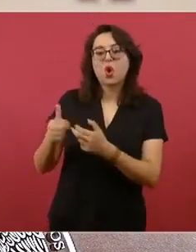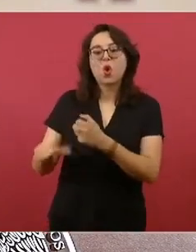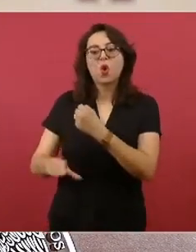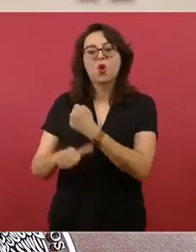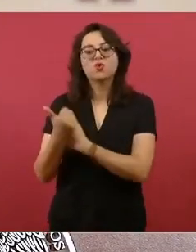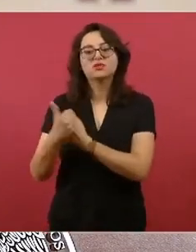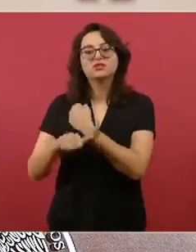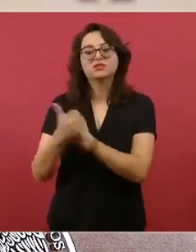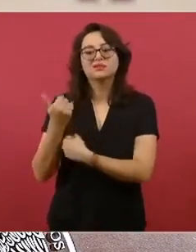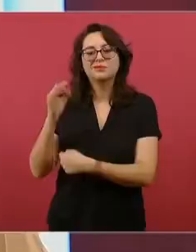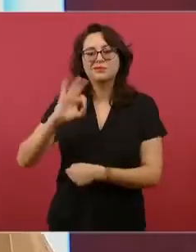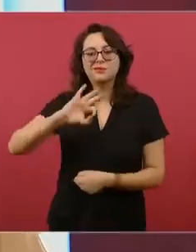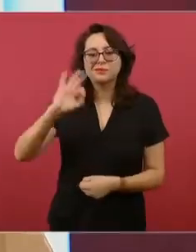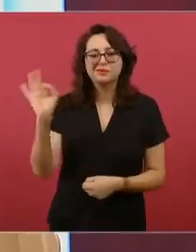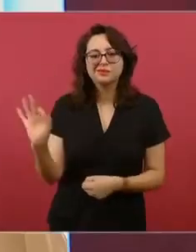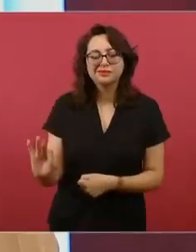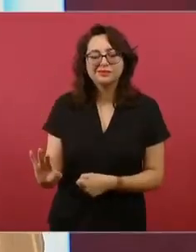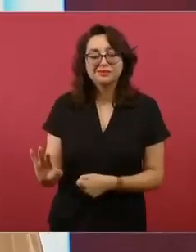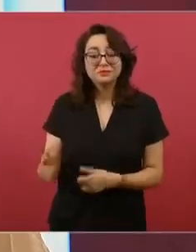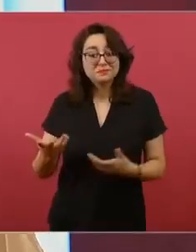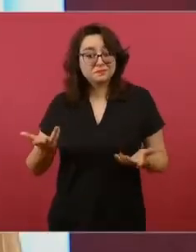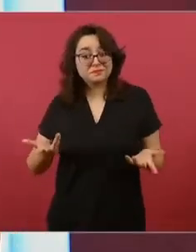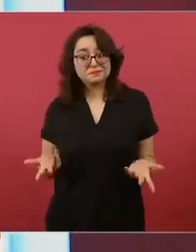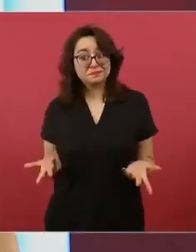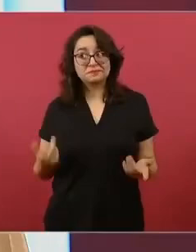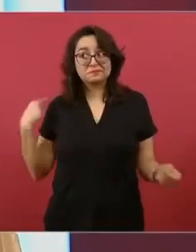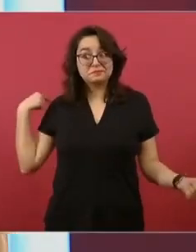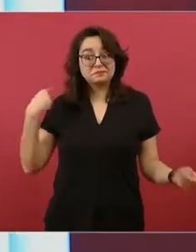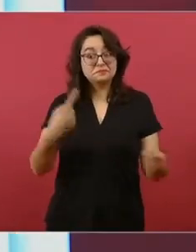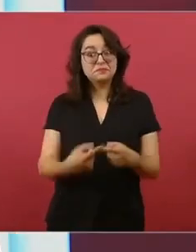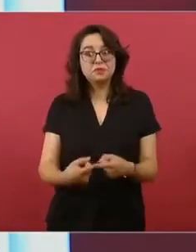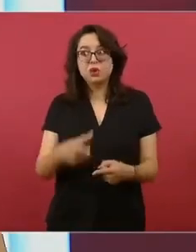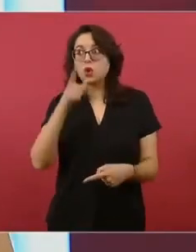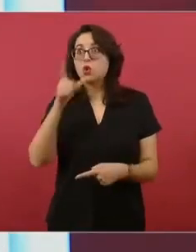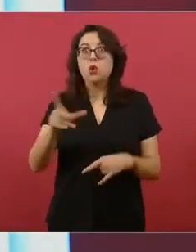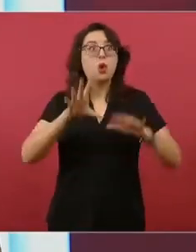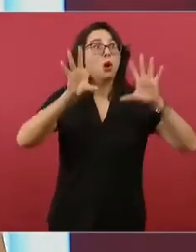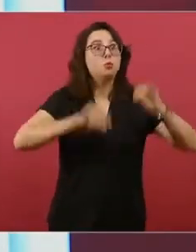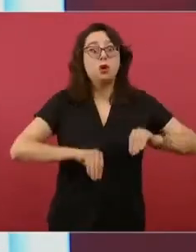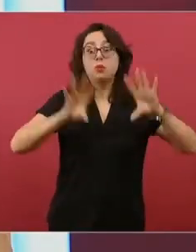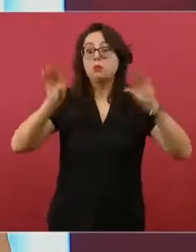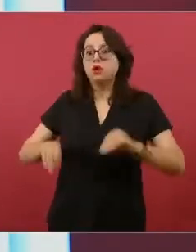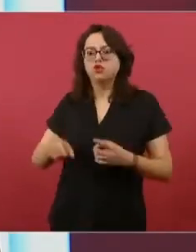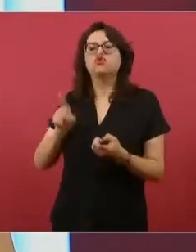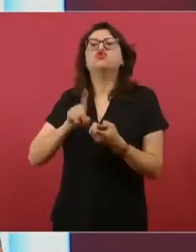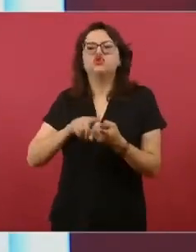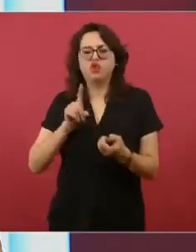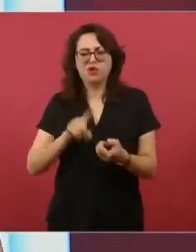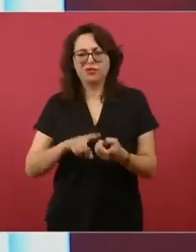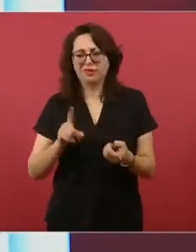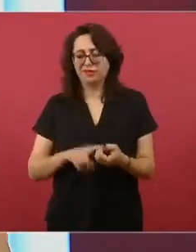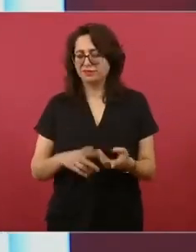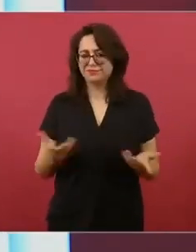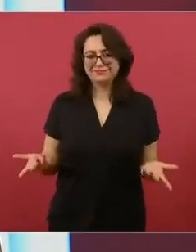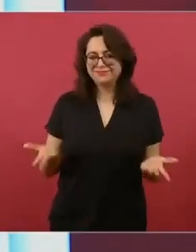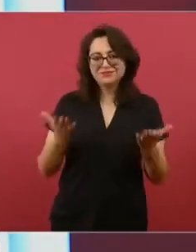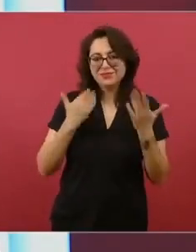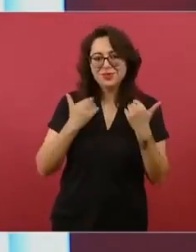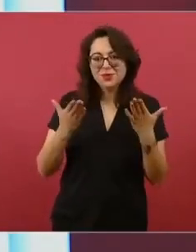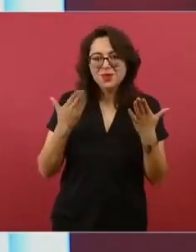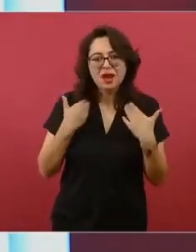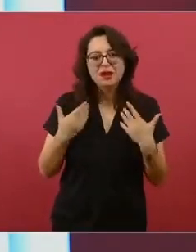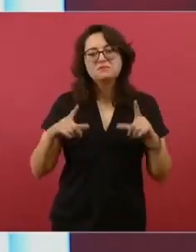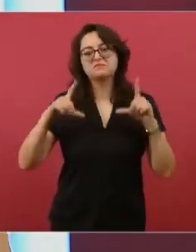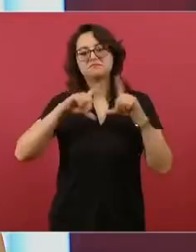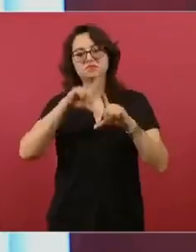Hasta el momento no ha faltado la electricidad. Las condiciones de operación en todo el país son normales.